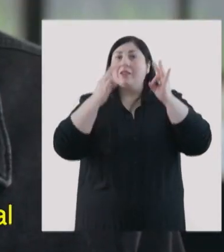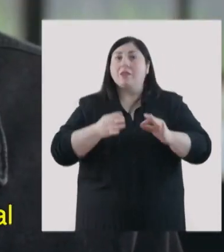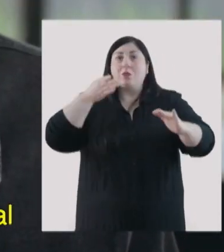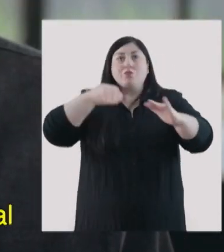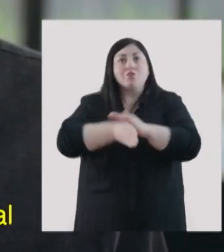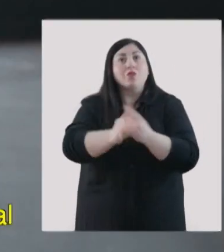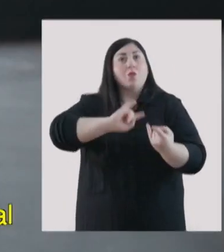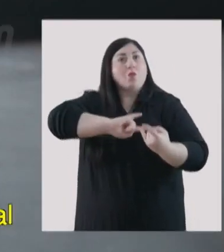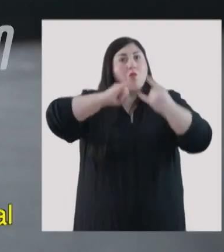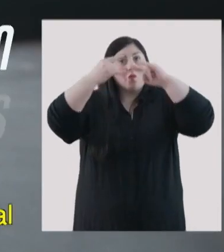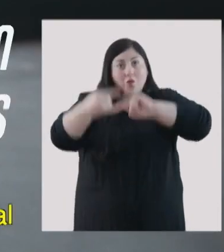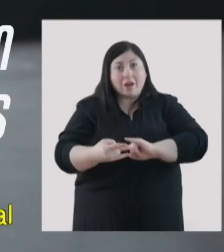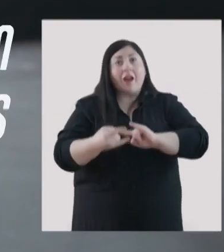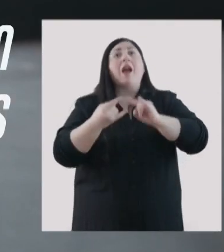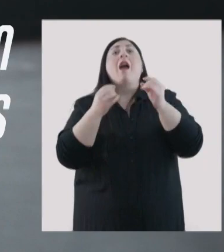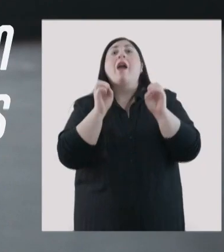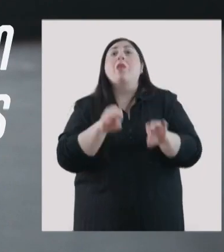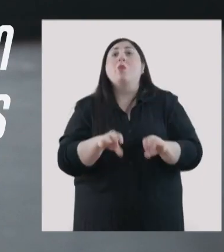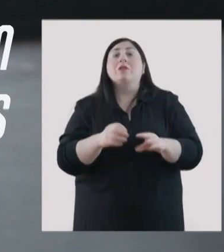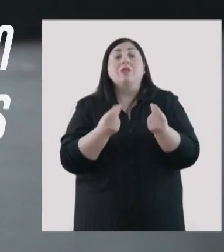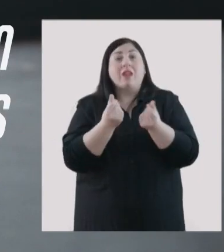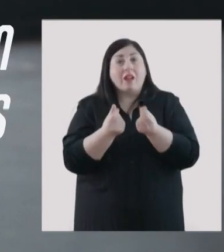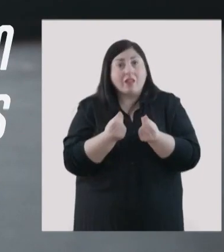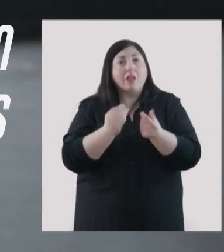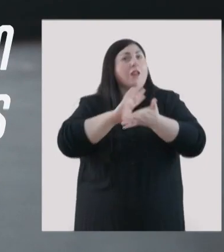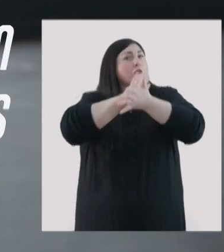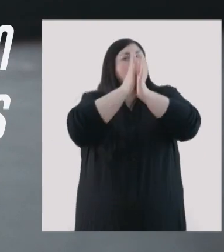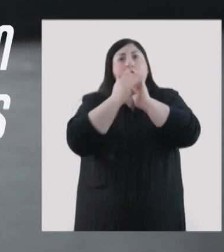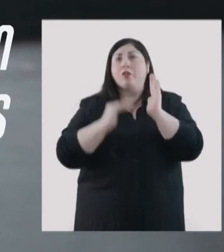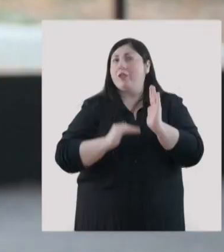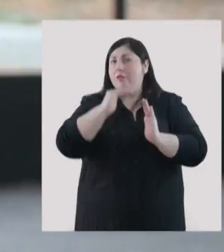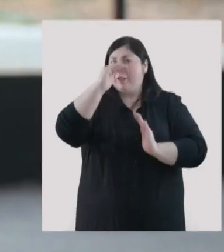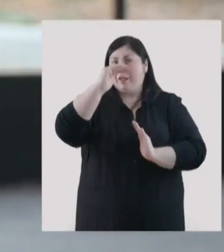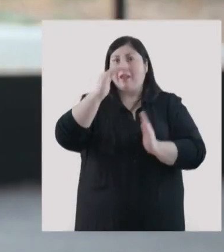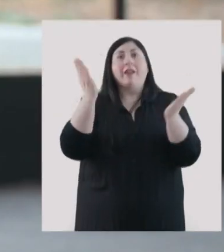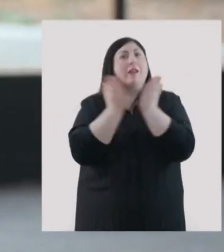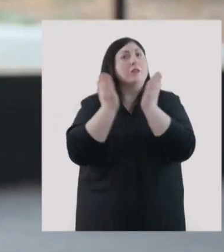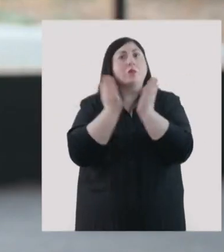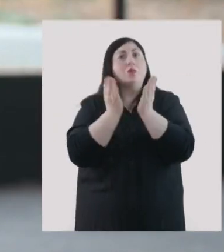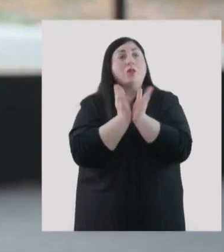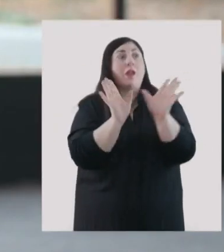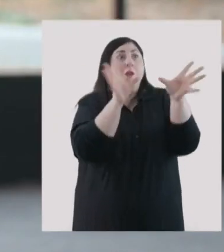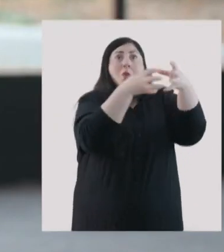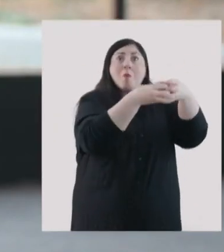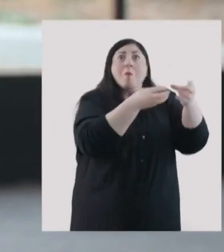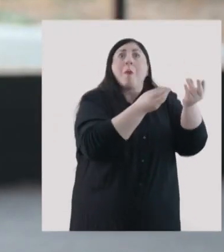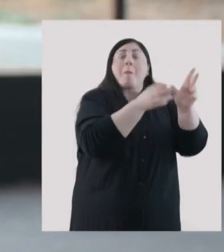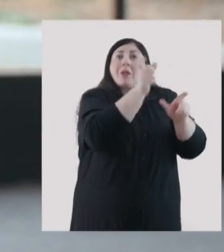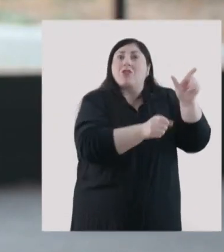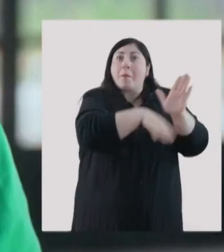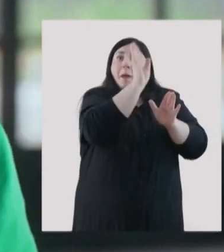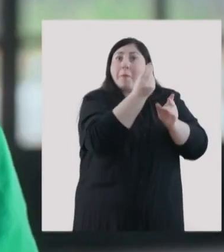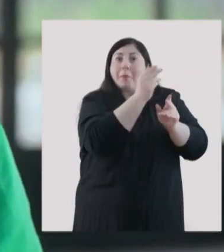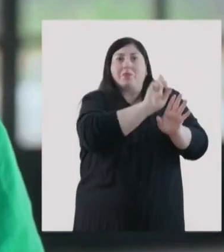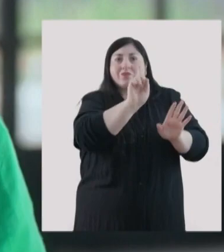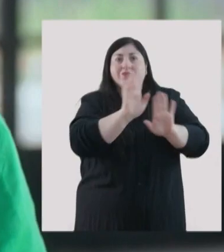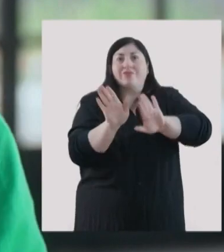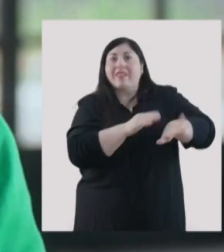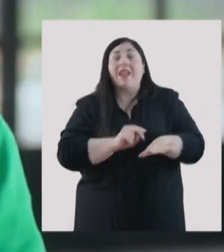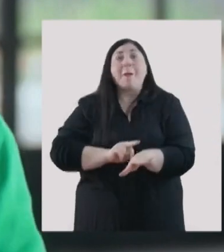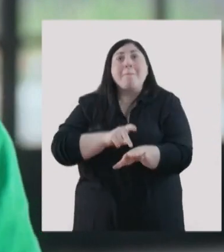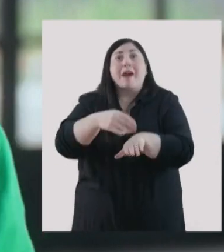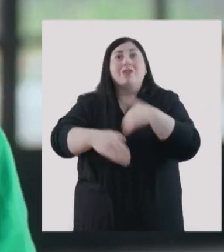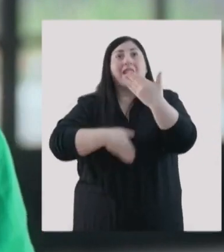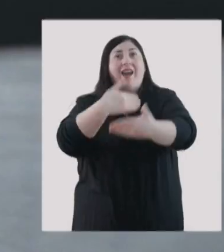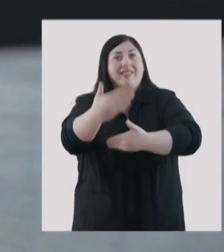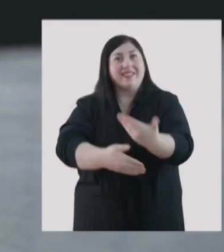asegura el acceso universal a la educación de calidad, en todos sus niveles. Estudiar dejará de ser un privilegio de las élites. Esto es